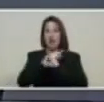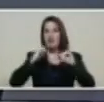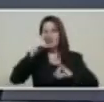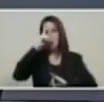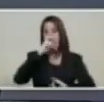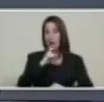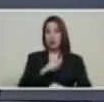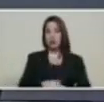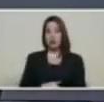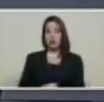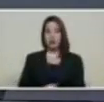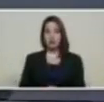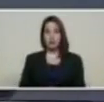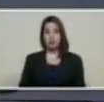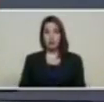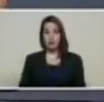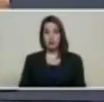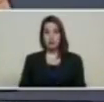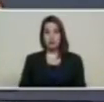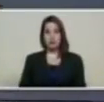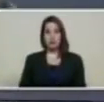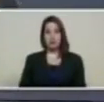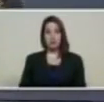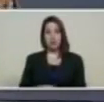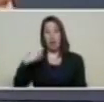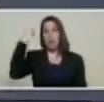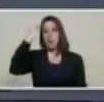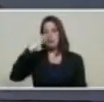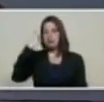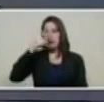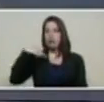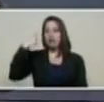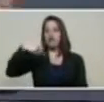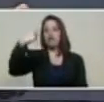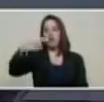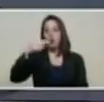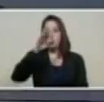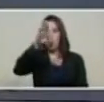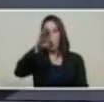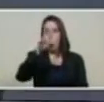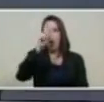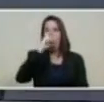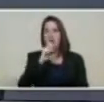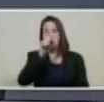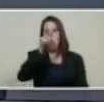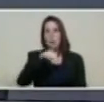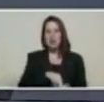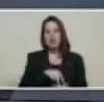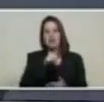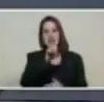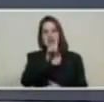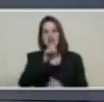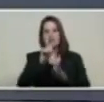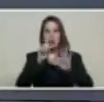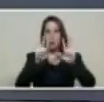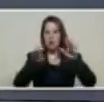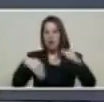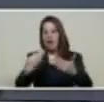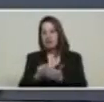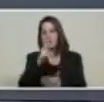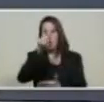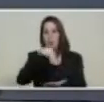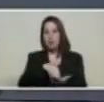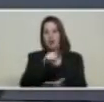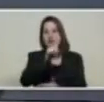y sobre todo pensando en los años 2019, 2020, 2021. Allá está nuestro equipo